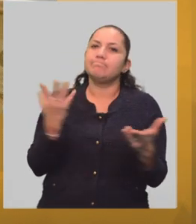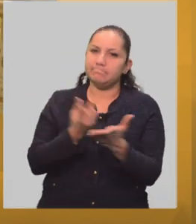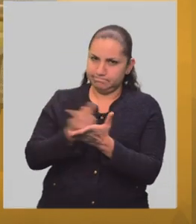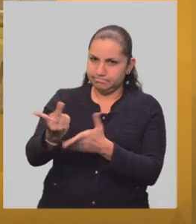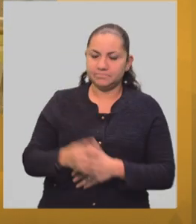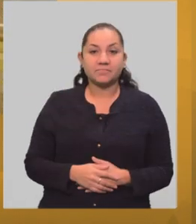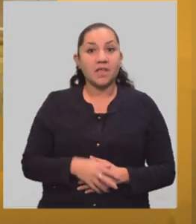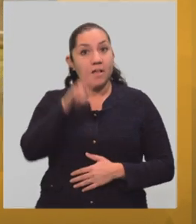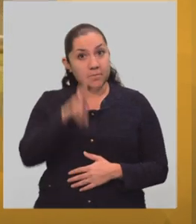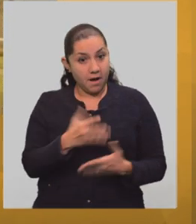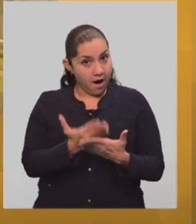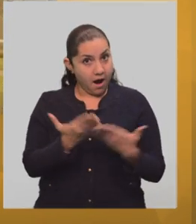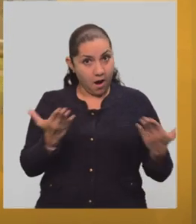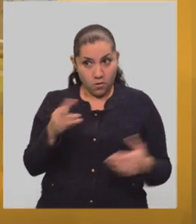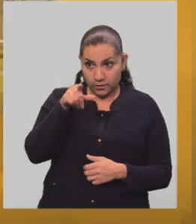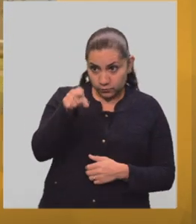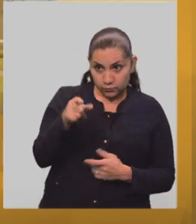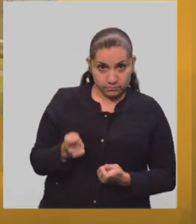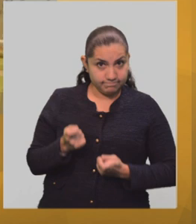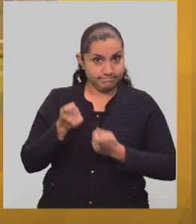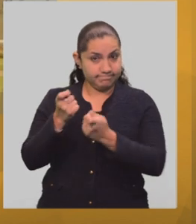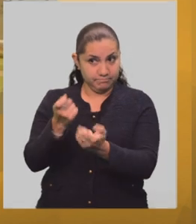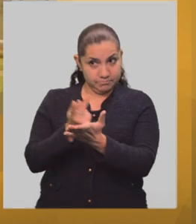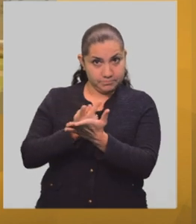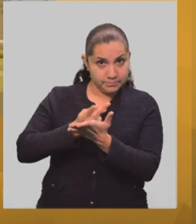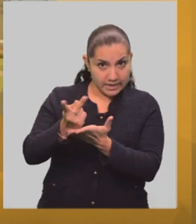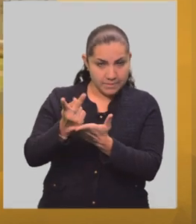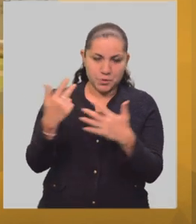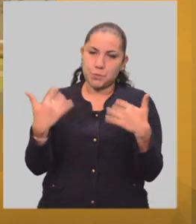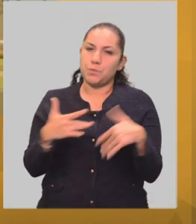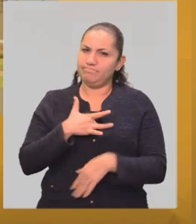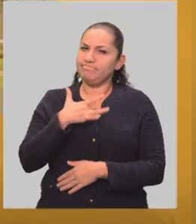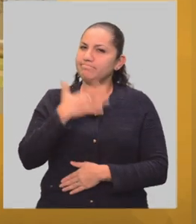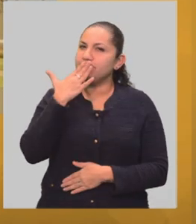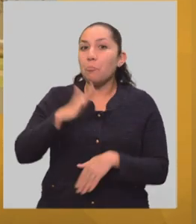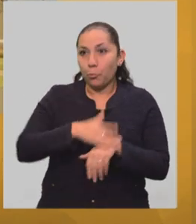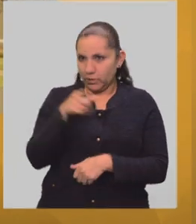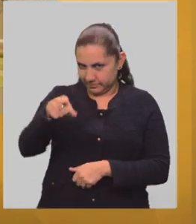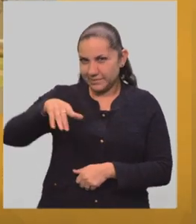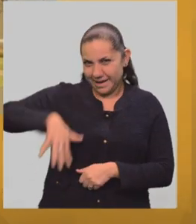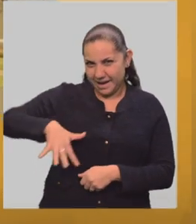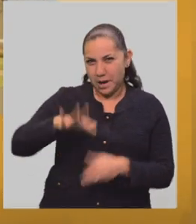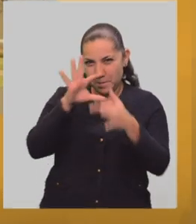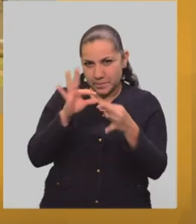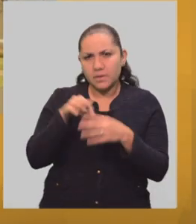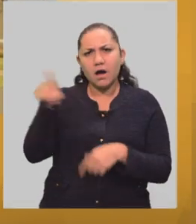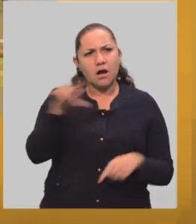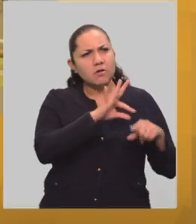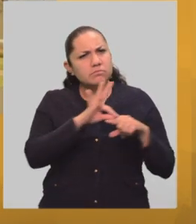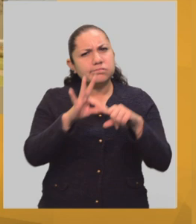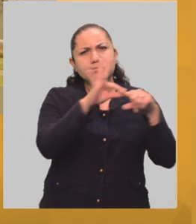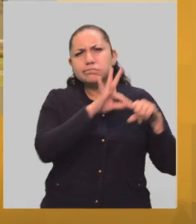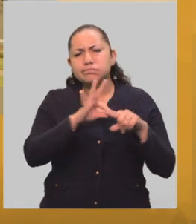reconocimiento, precisamente porque como nos lo has comentado, has hecho esta visita en varias ocasiones, te gusta mucho,